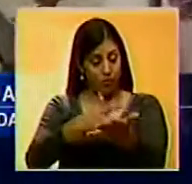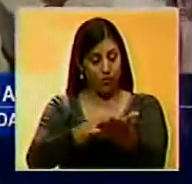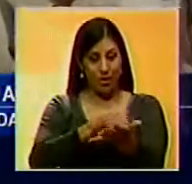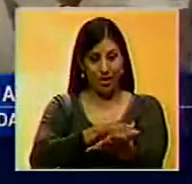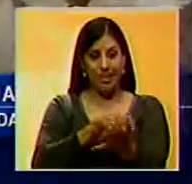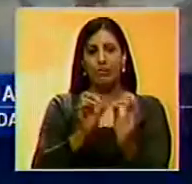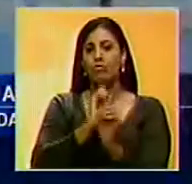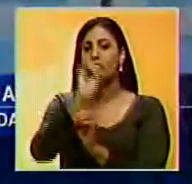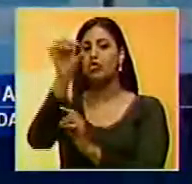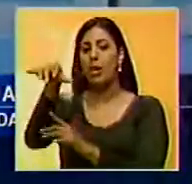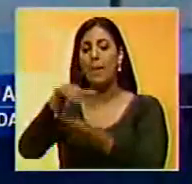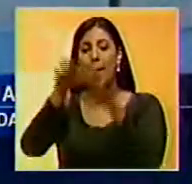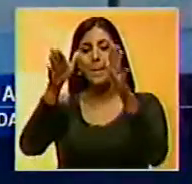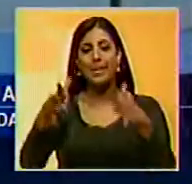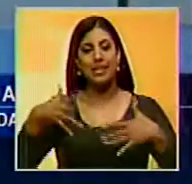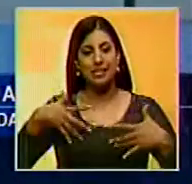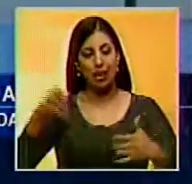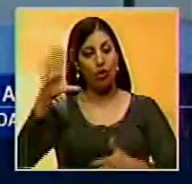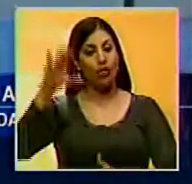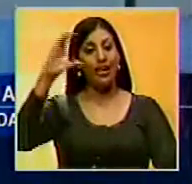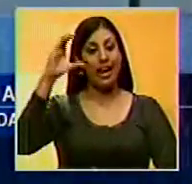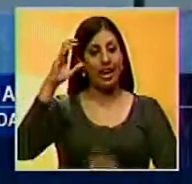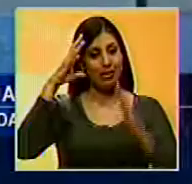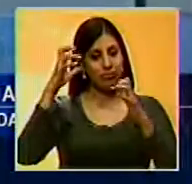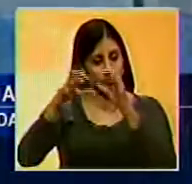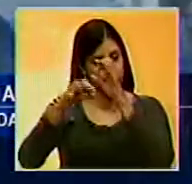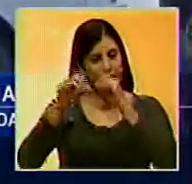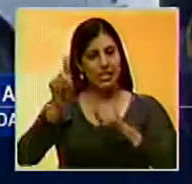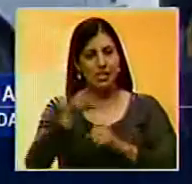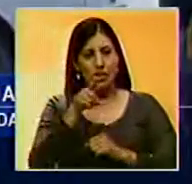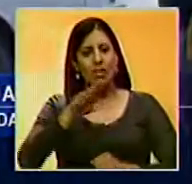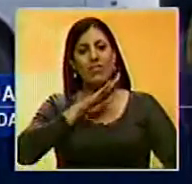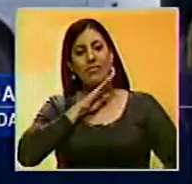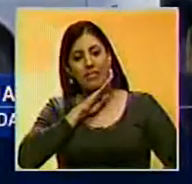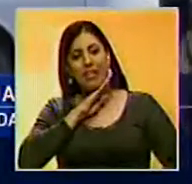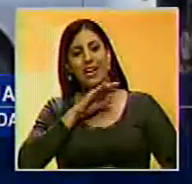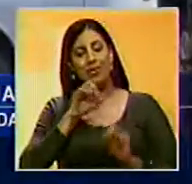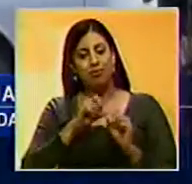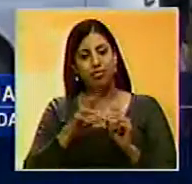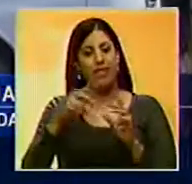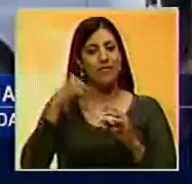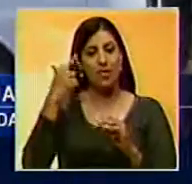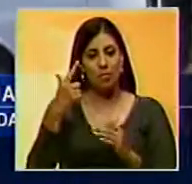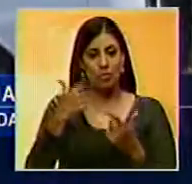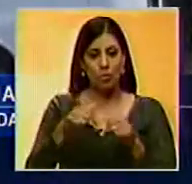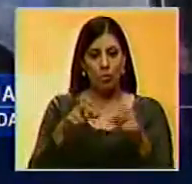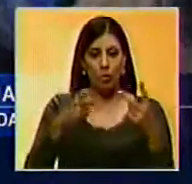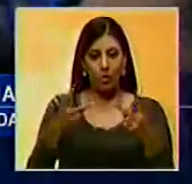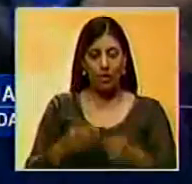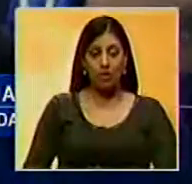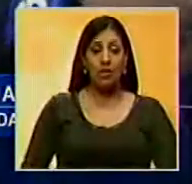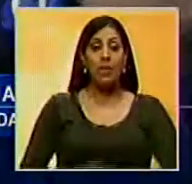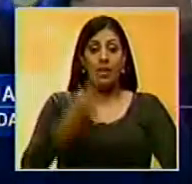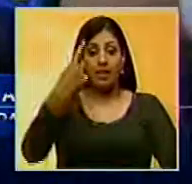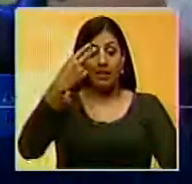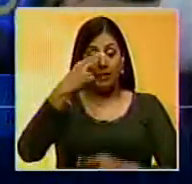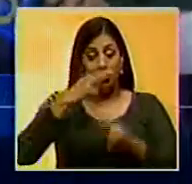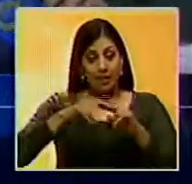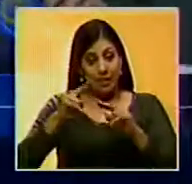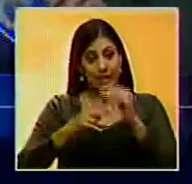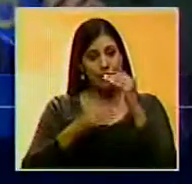sangre ya fueron enviadas al Ministerio de la Salud en Caracas para determinar si se trata de la enfermedad bacteriana. La paciente ha tenido una